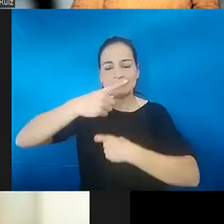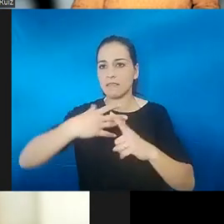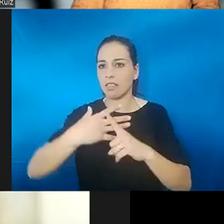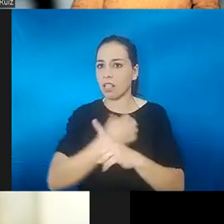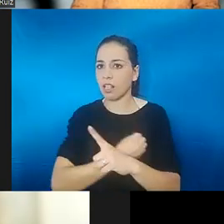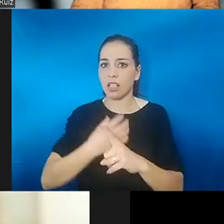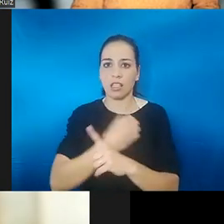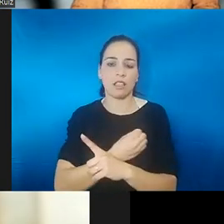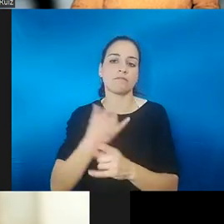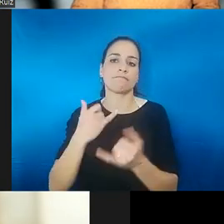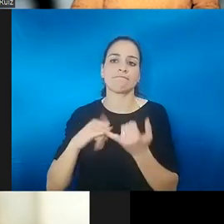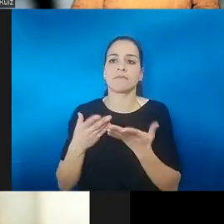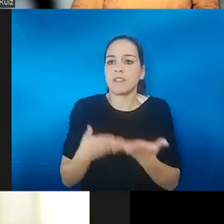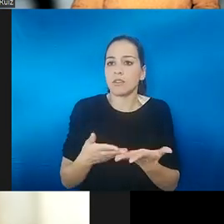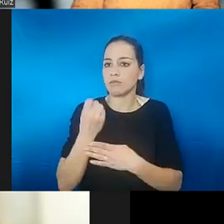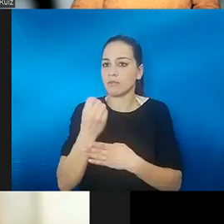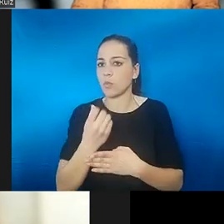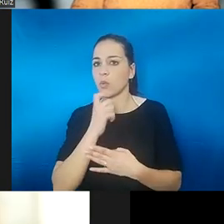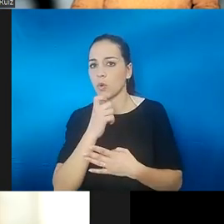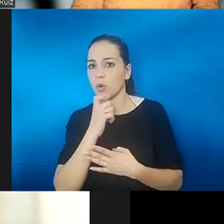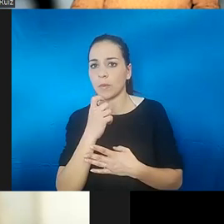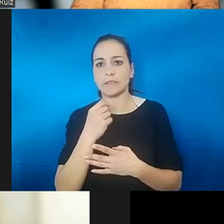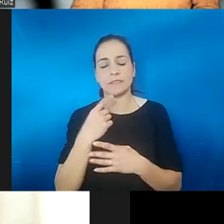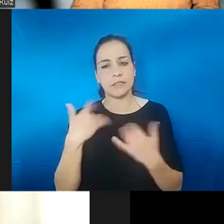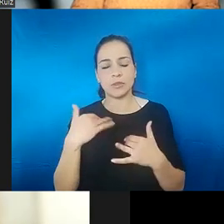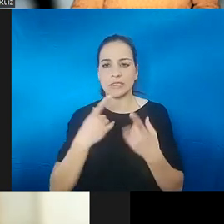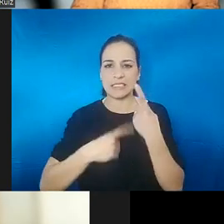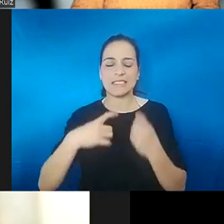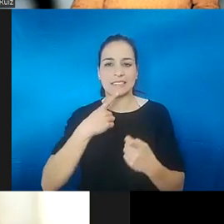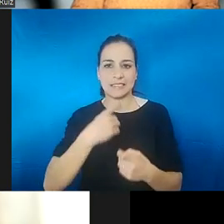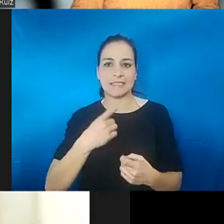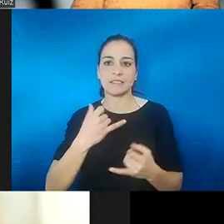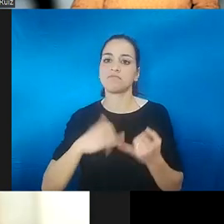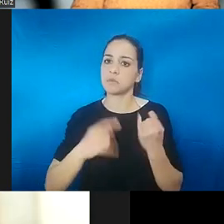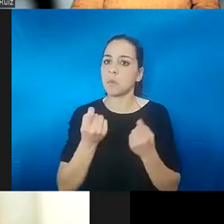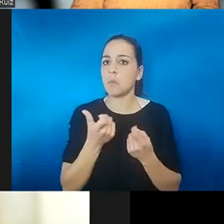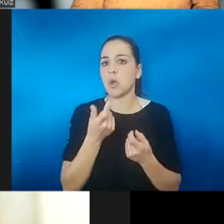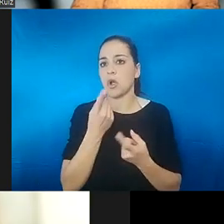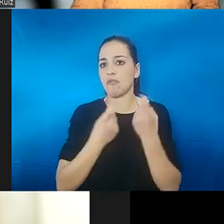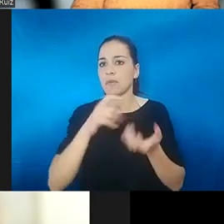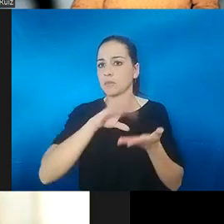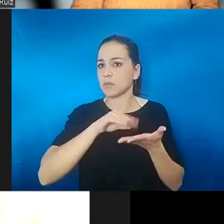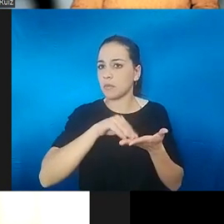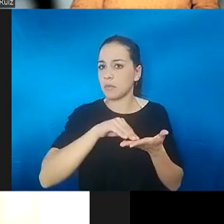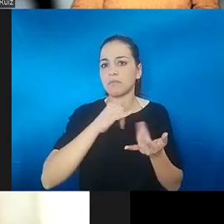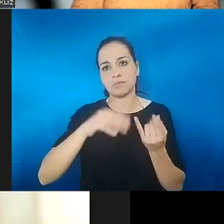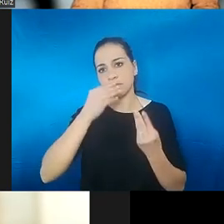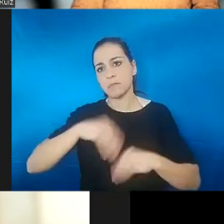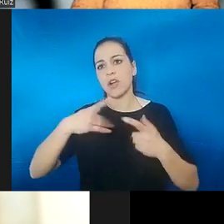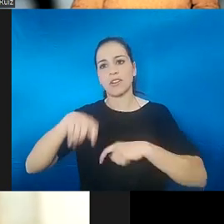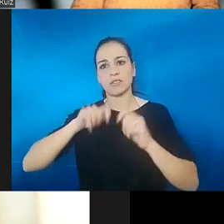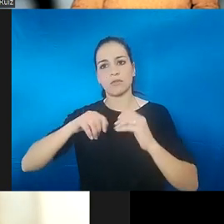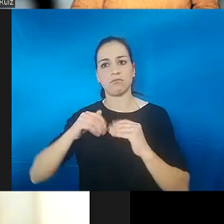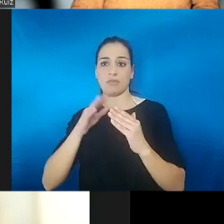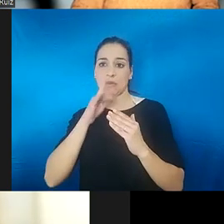ayudarnos. Pero entre unos pocos conseguimos reunir un poquito de información. Otro poquito y dijimos, ¿por qué no hacemos una asociación? Ya que no hay